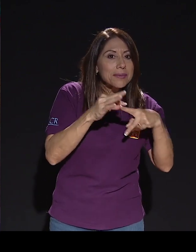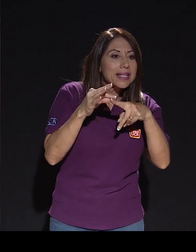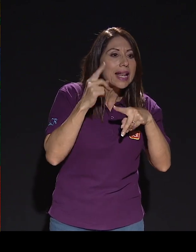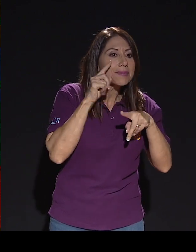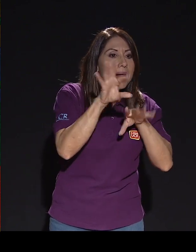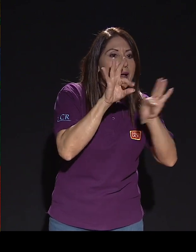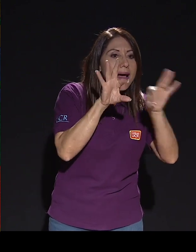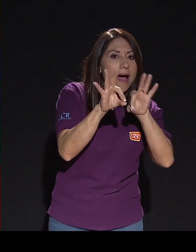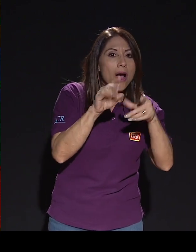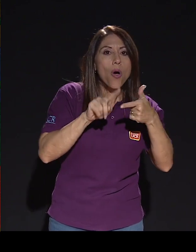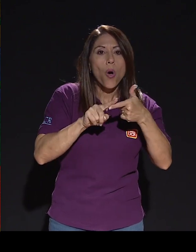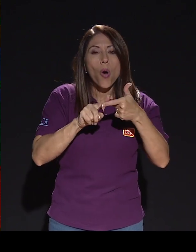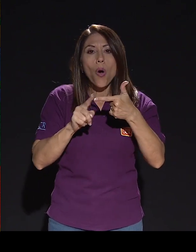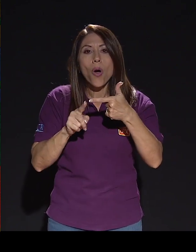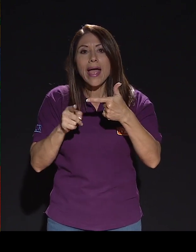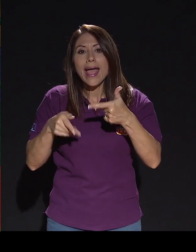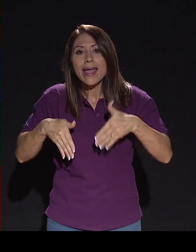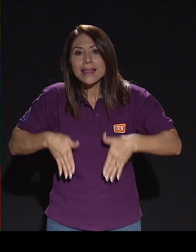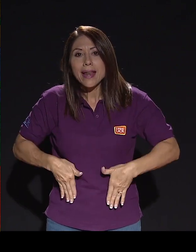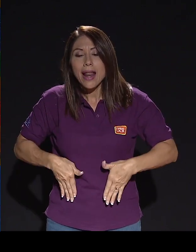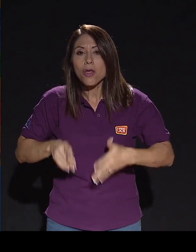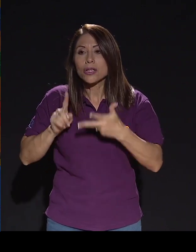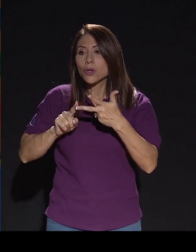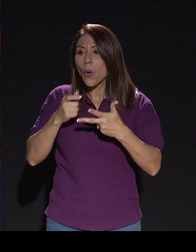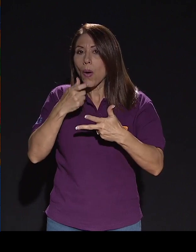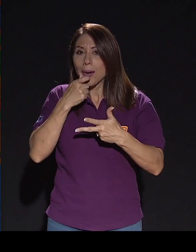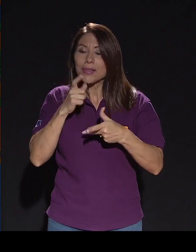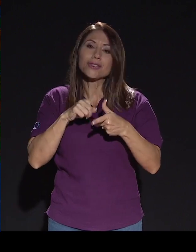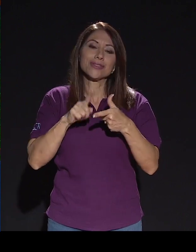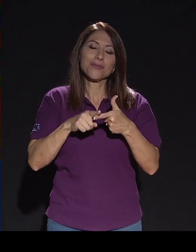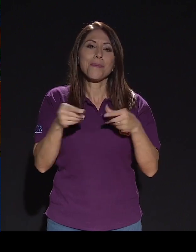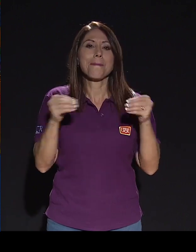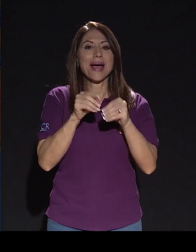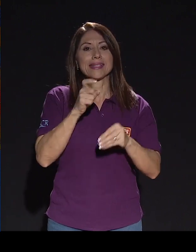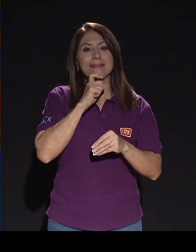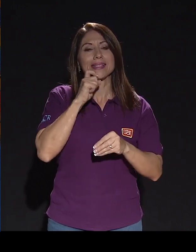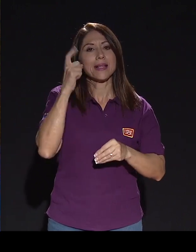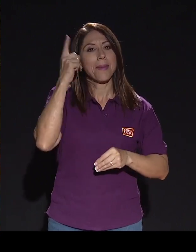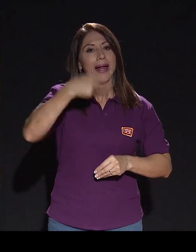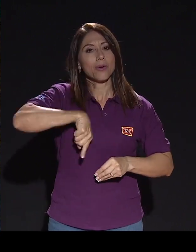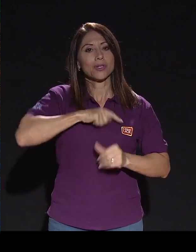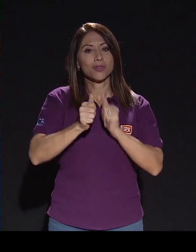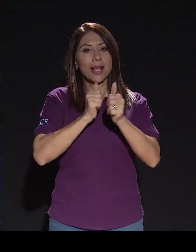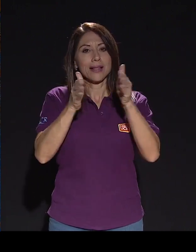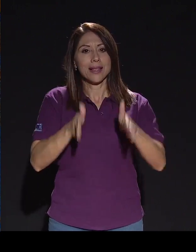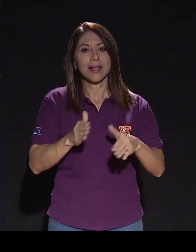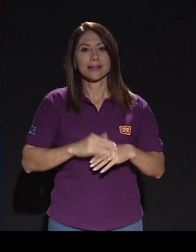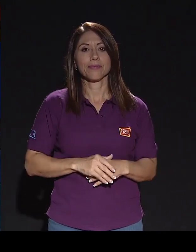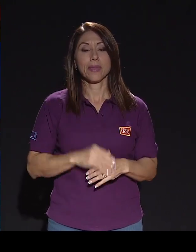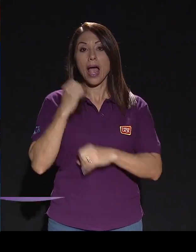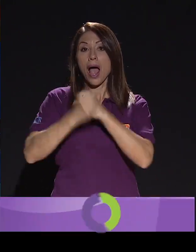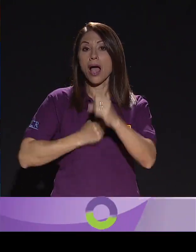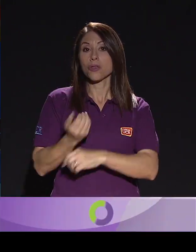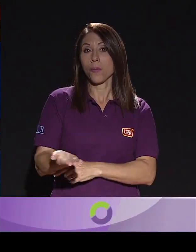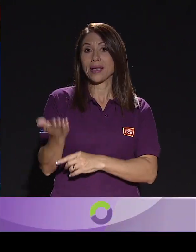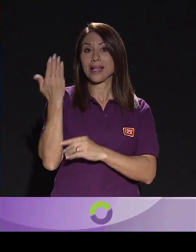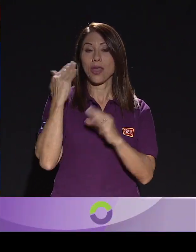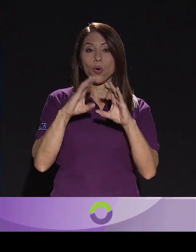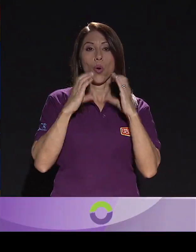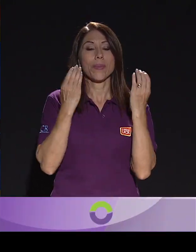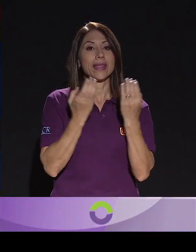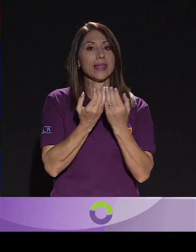árbitros, el panorama es más complicado para nuestros atletas. El año pasado se acercó el comité olímpico a